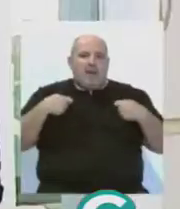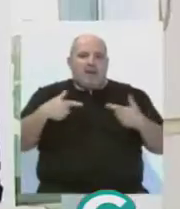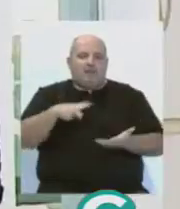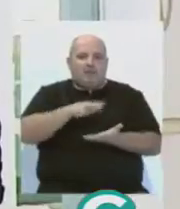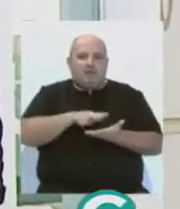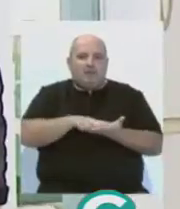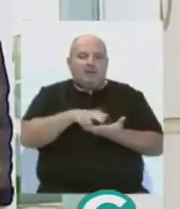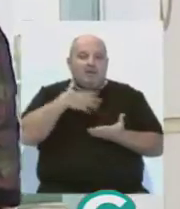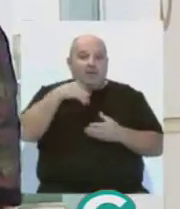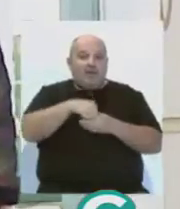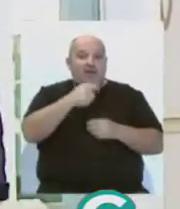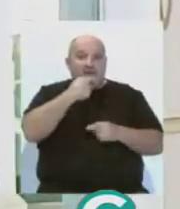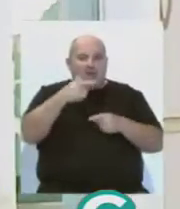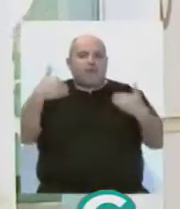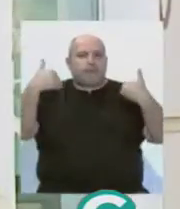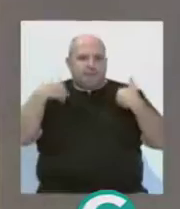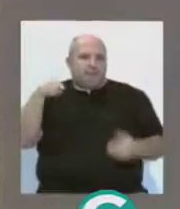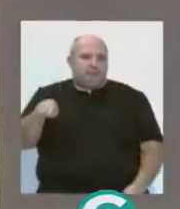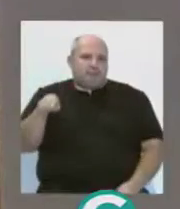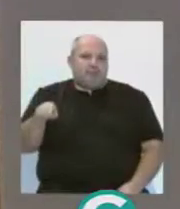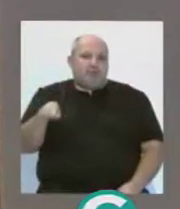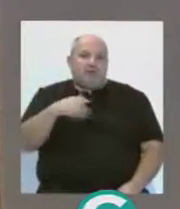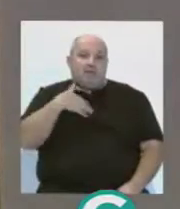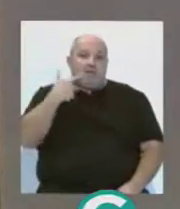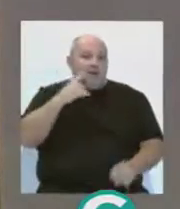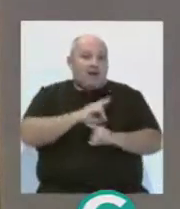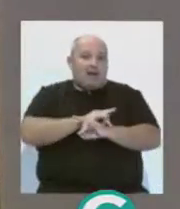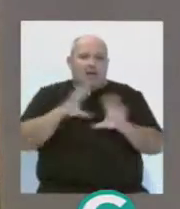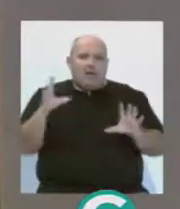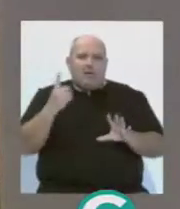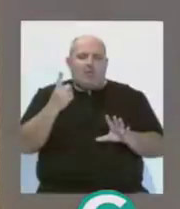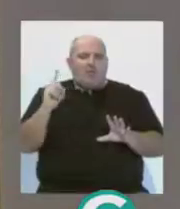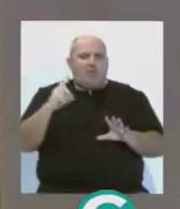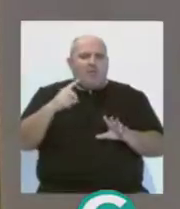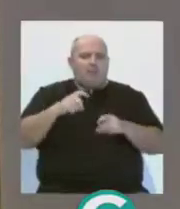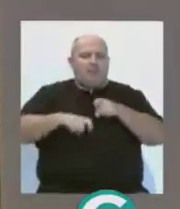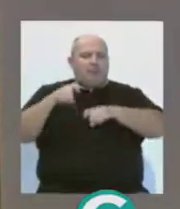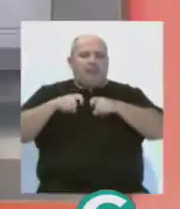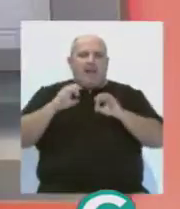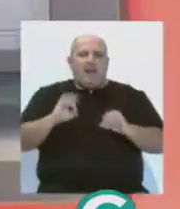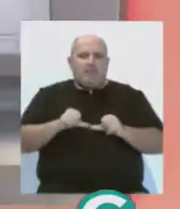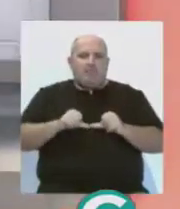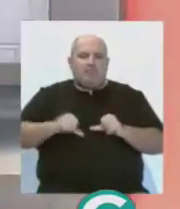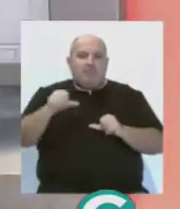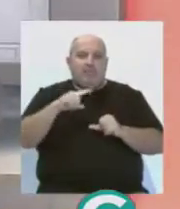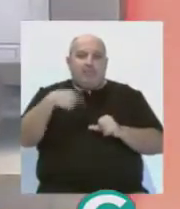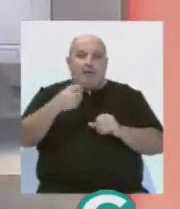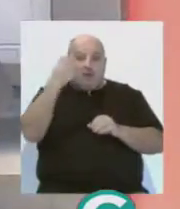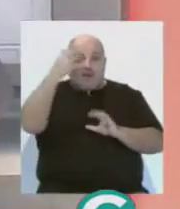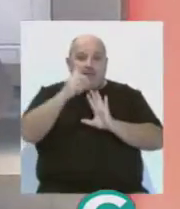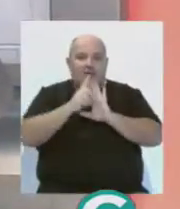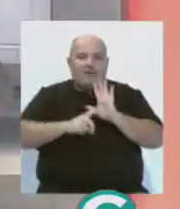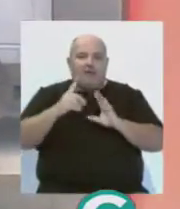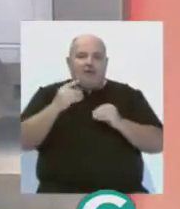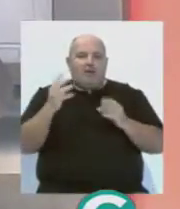hipotecarios, sino que sean el banco quien lo asuma. No obstante, deja claro que no tendrá carácter retroactivo y que entrará en vigor después de que el real decreto